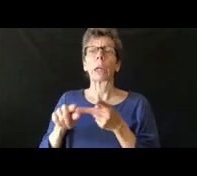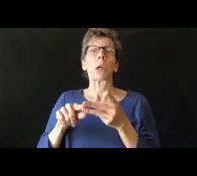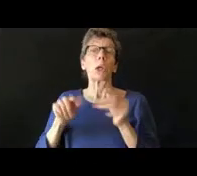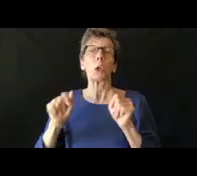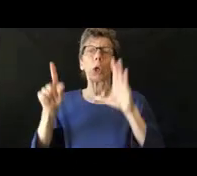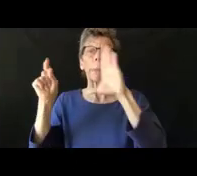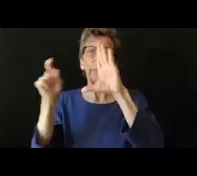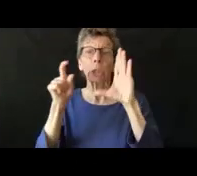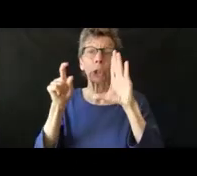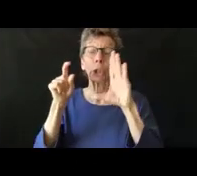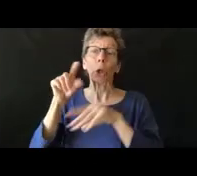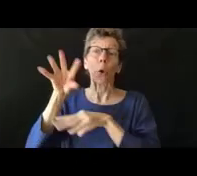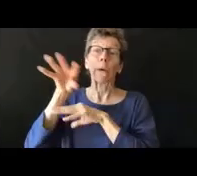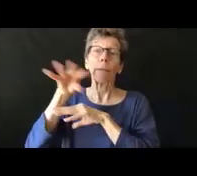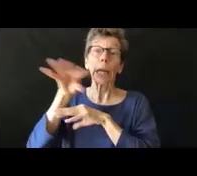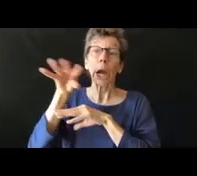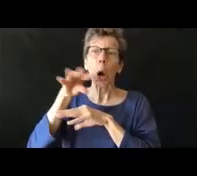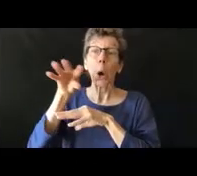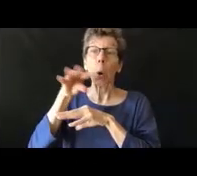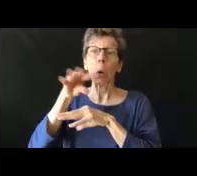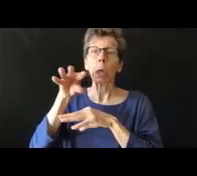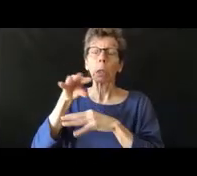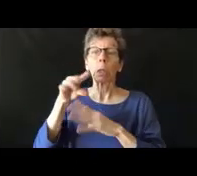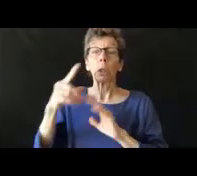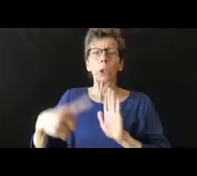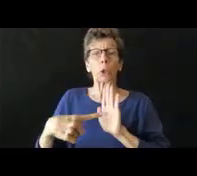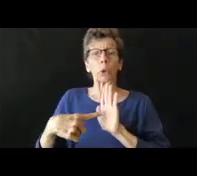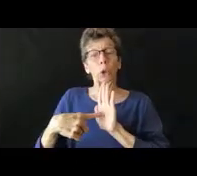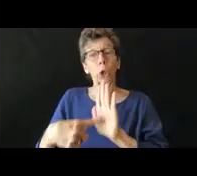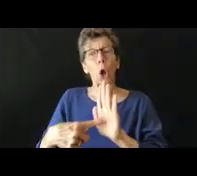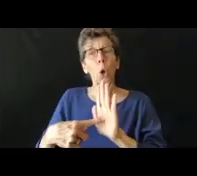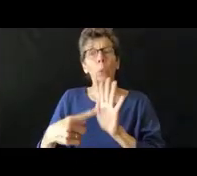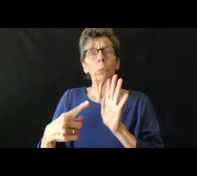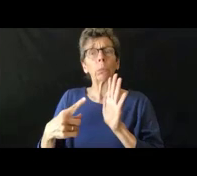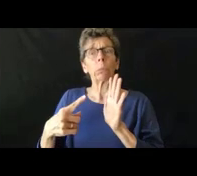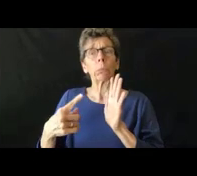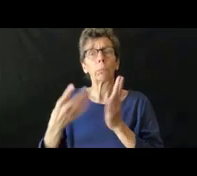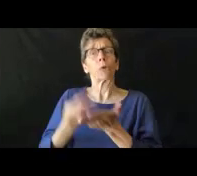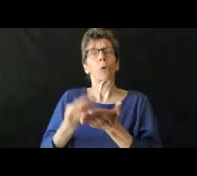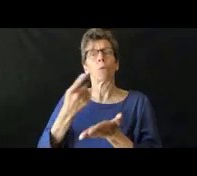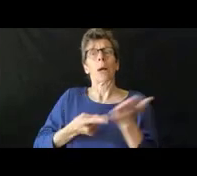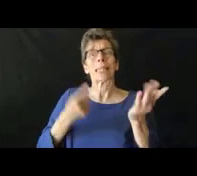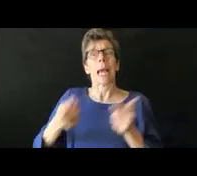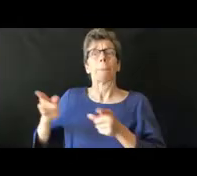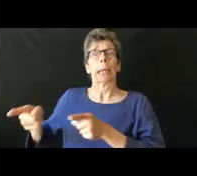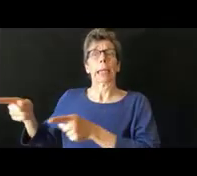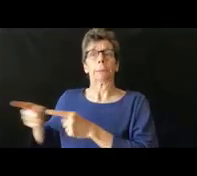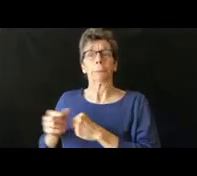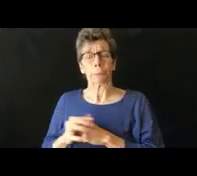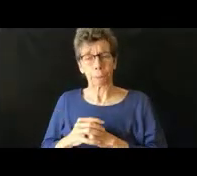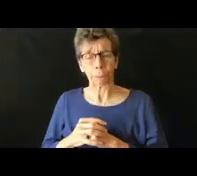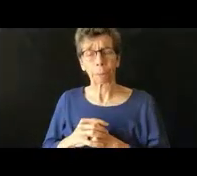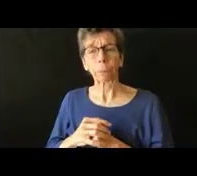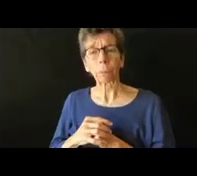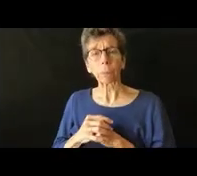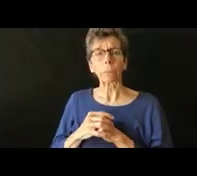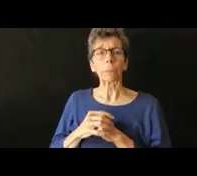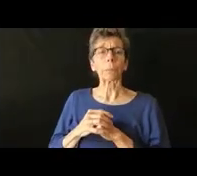con los celulares de alguna manera que ustedes puedan llevar un control de lo que está ocurriendo y la otra